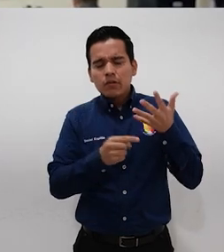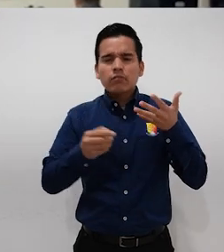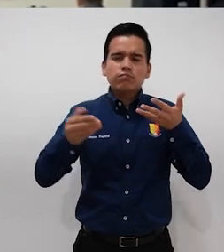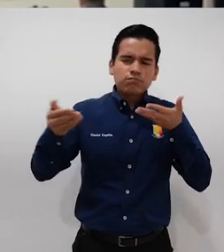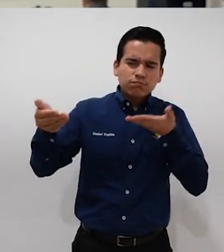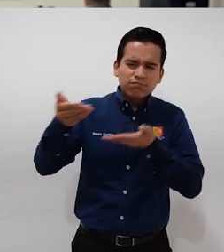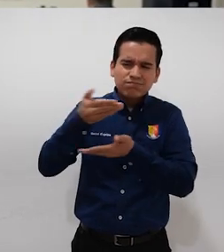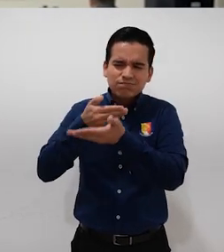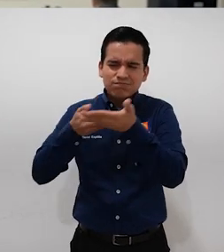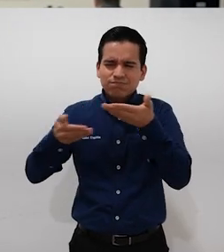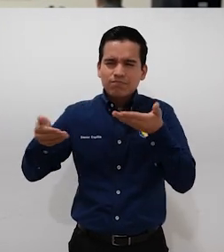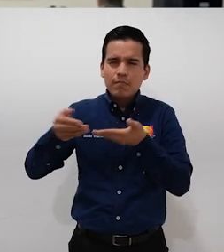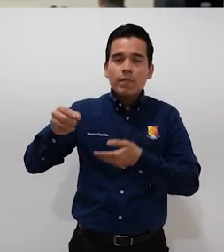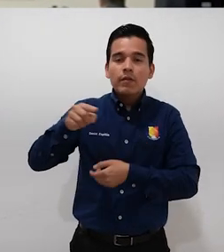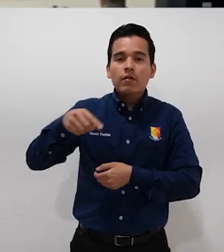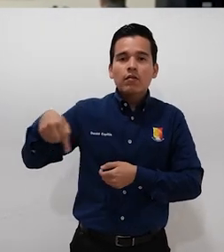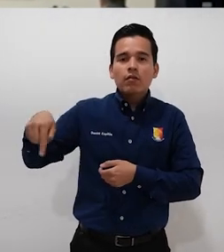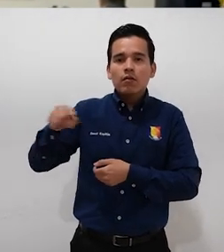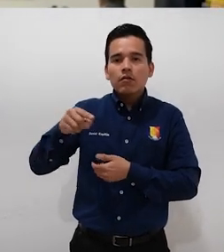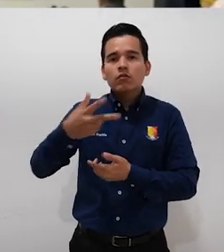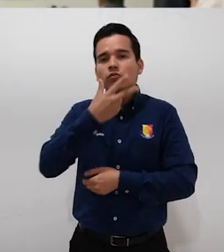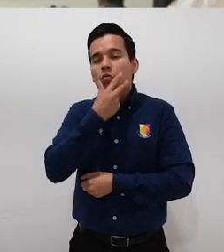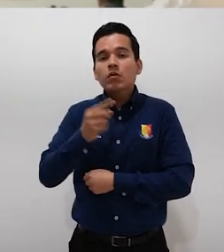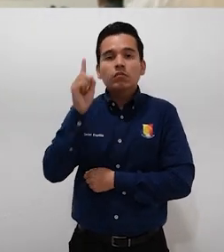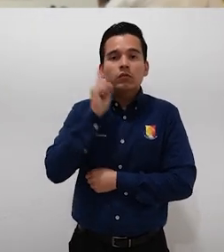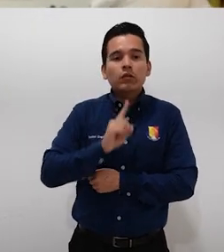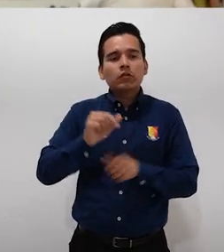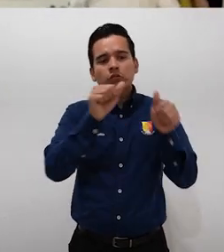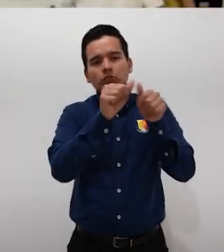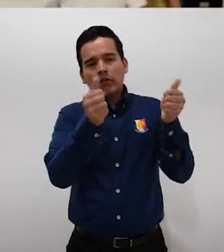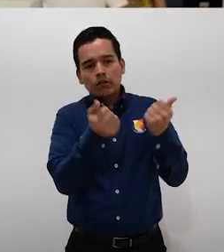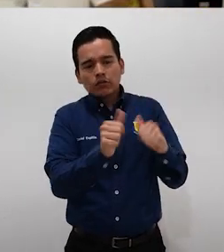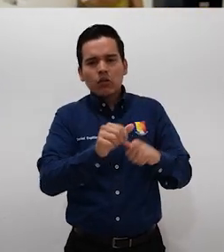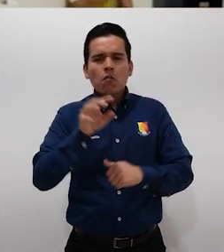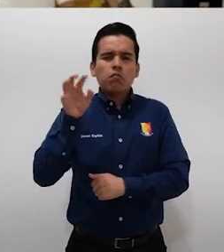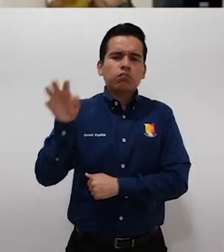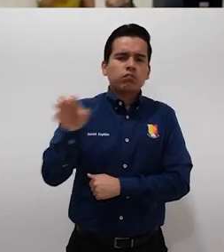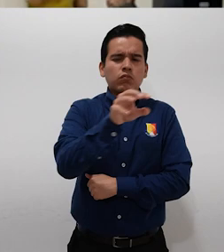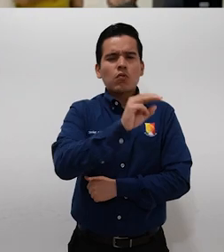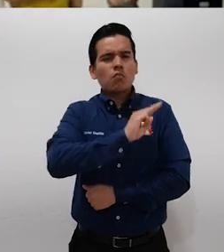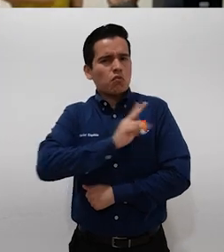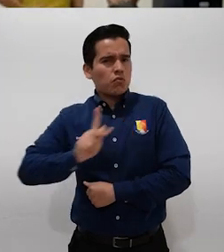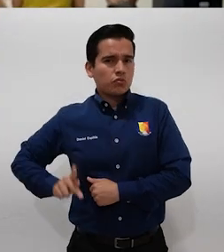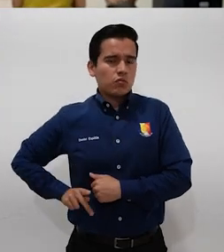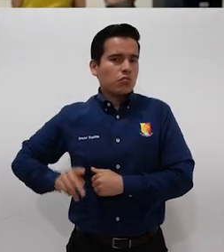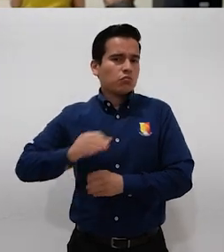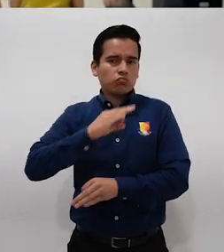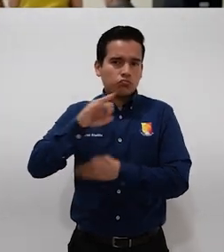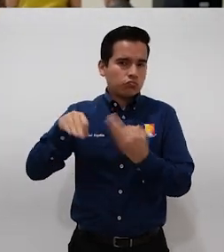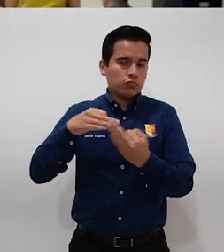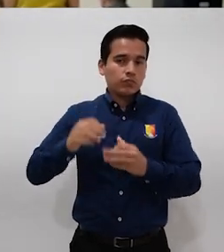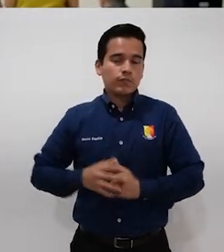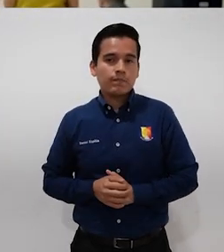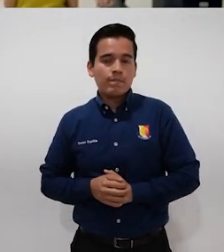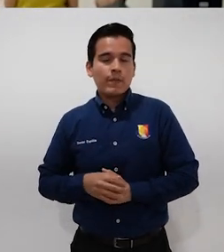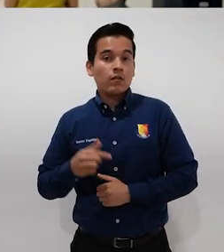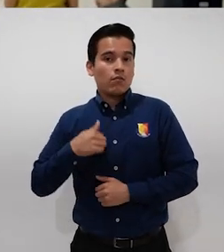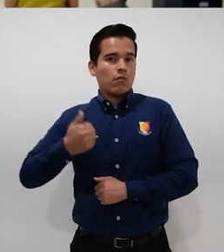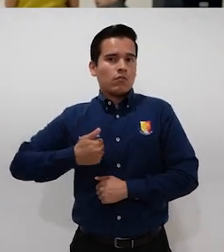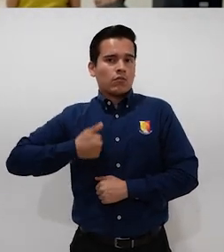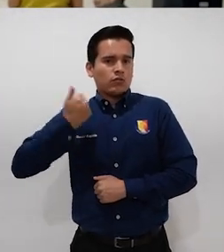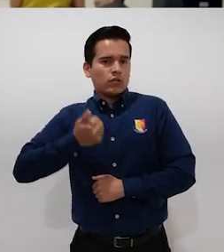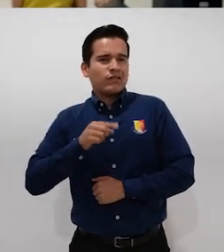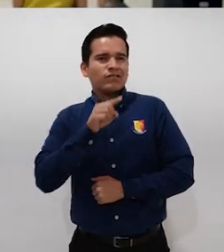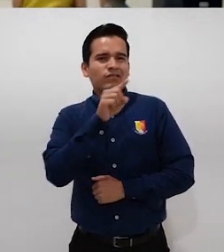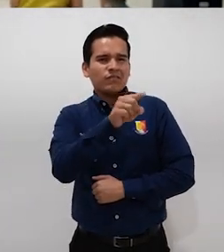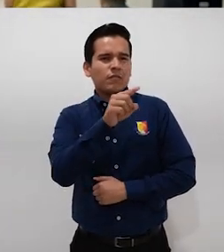con artesanas, artesanos de todos los municipios de nuestro estado. Quiero aprovechar para agradecer a